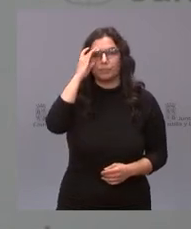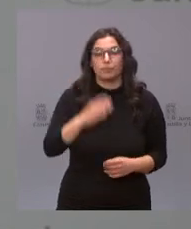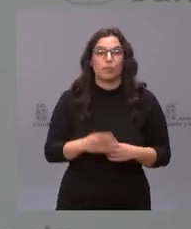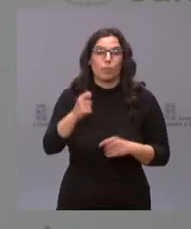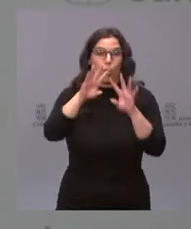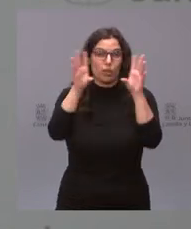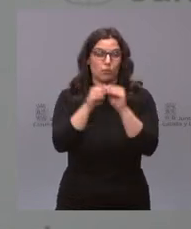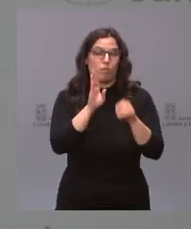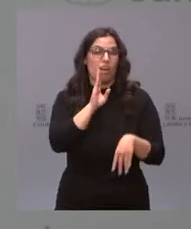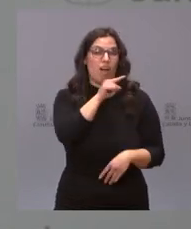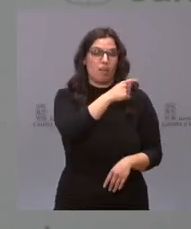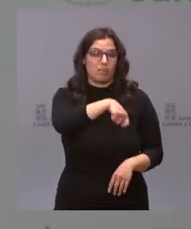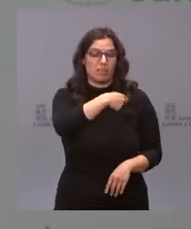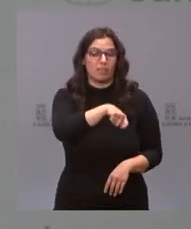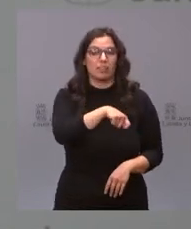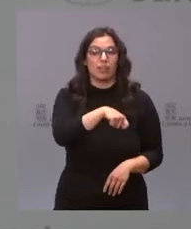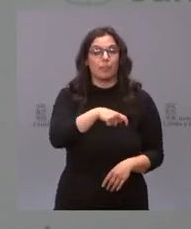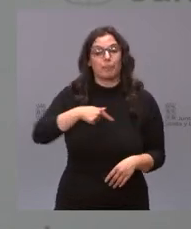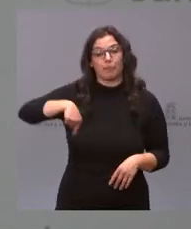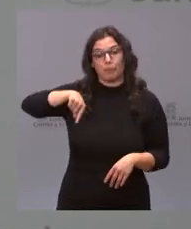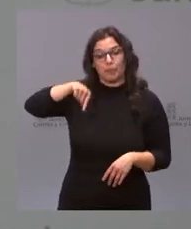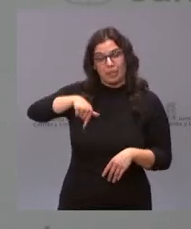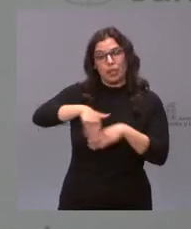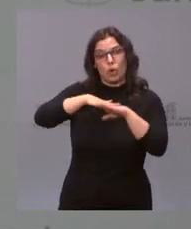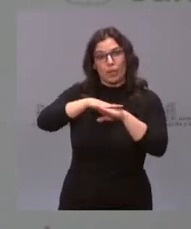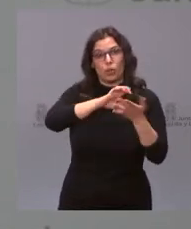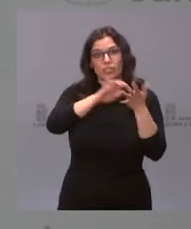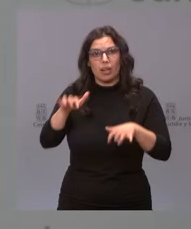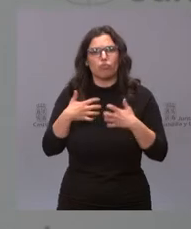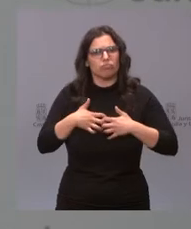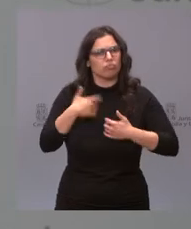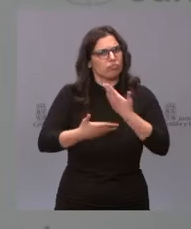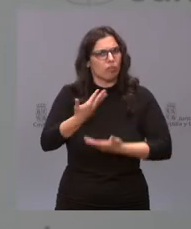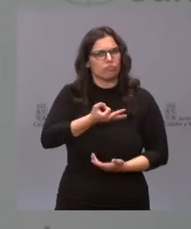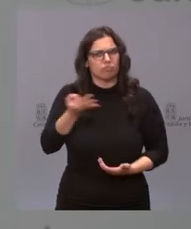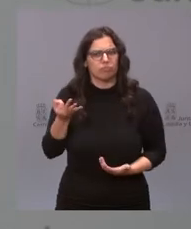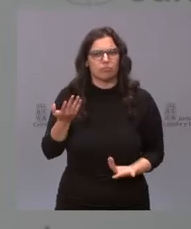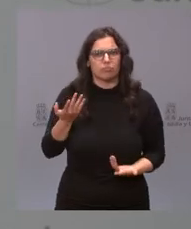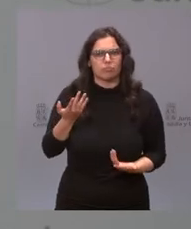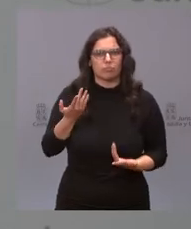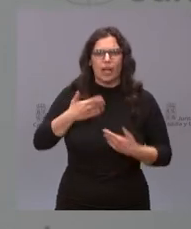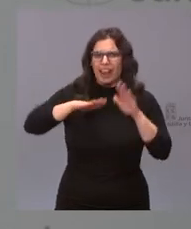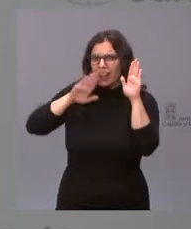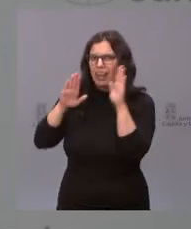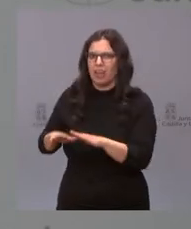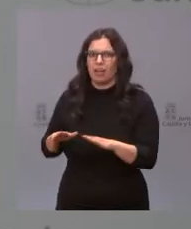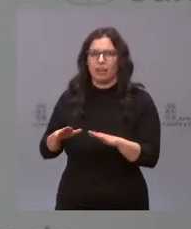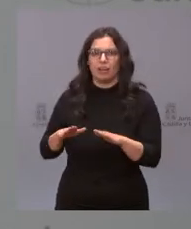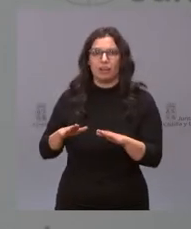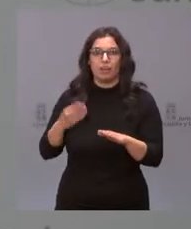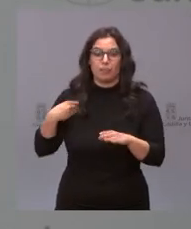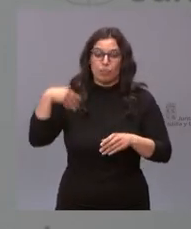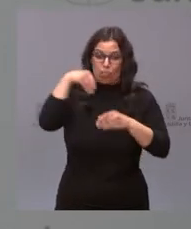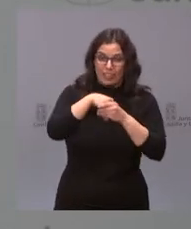resumen, como decía el presidente, el gobierno de Castilla y León es un gobierno que funciona, es un gobierno leal no solo entre los